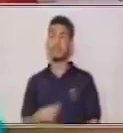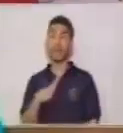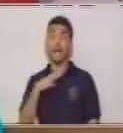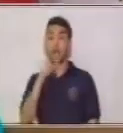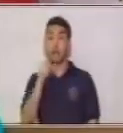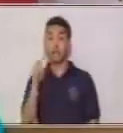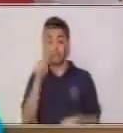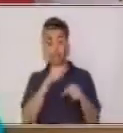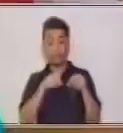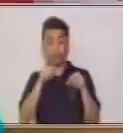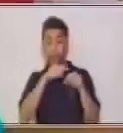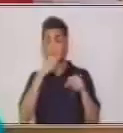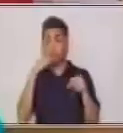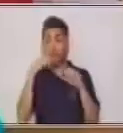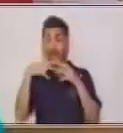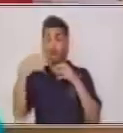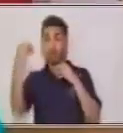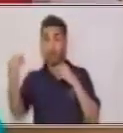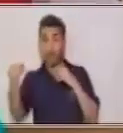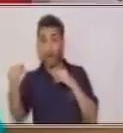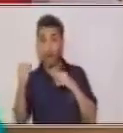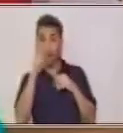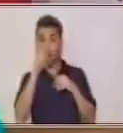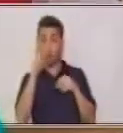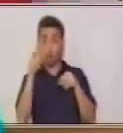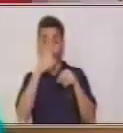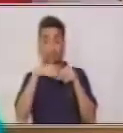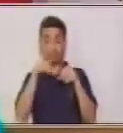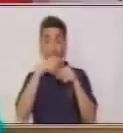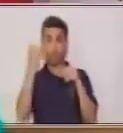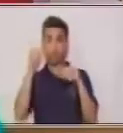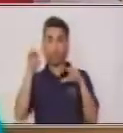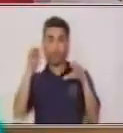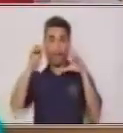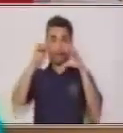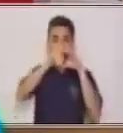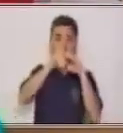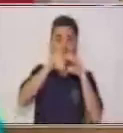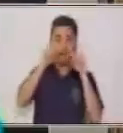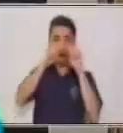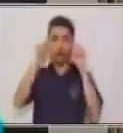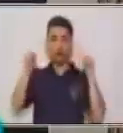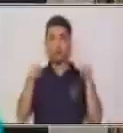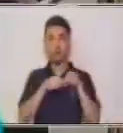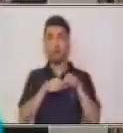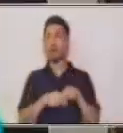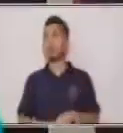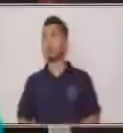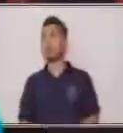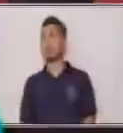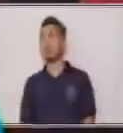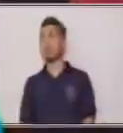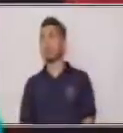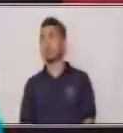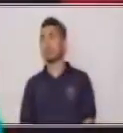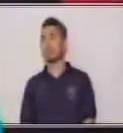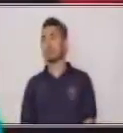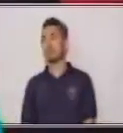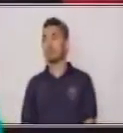afuera y un círculo azul adentro del cuadro. Un círculo